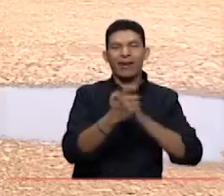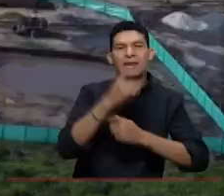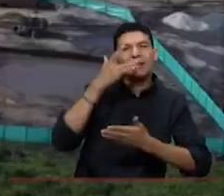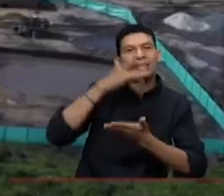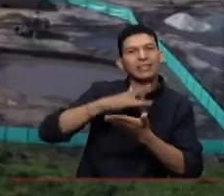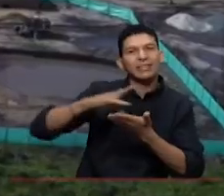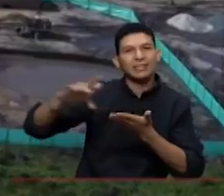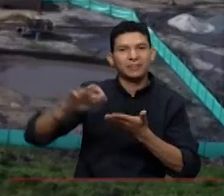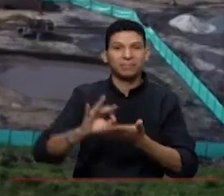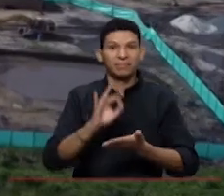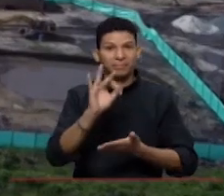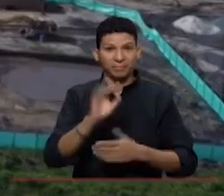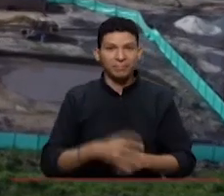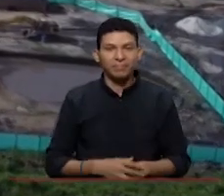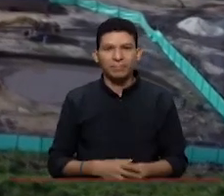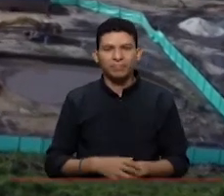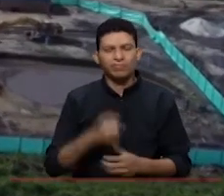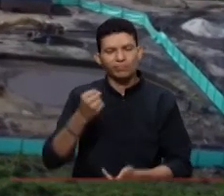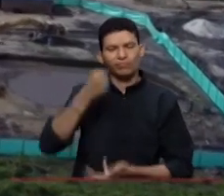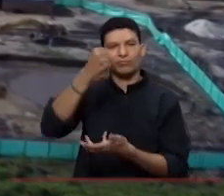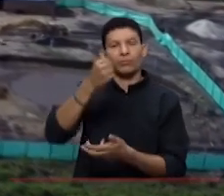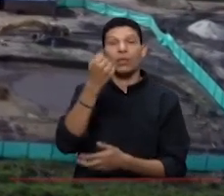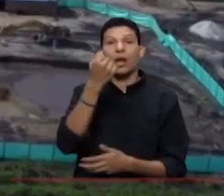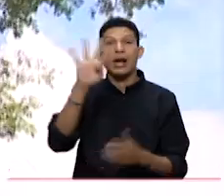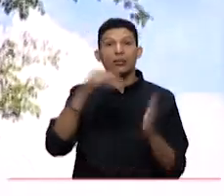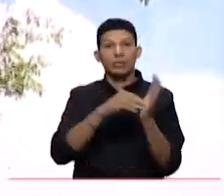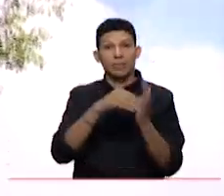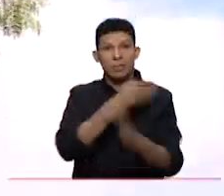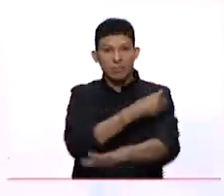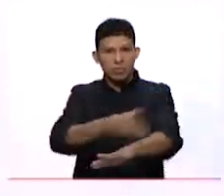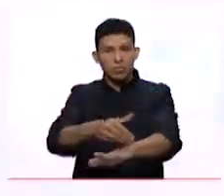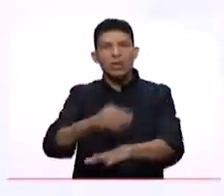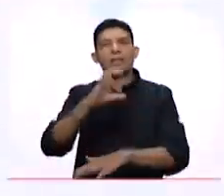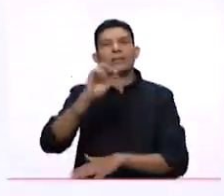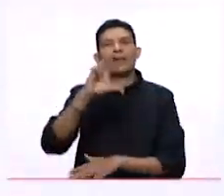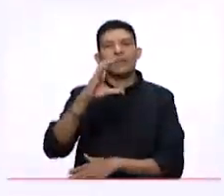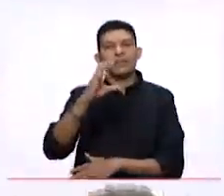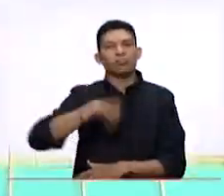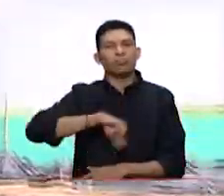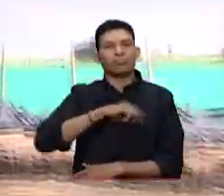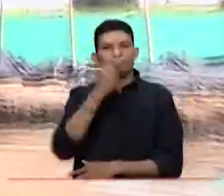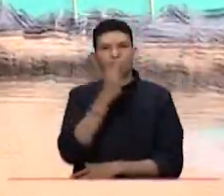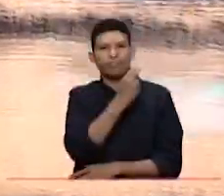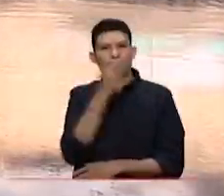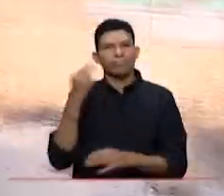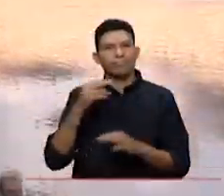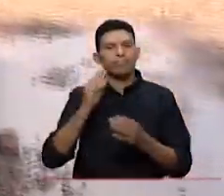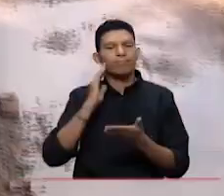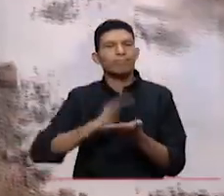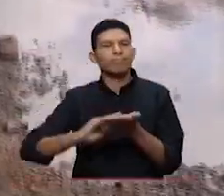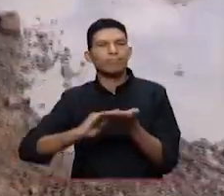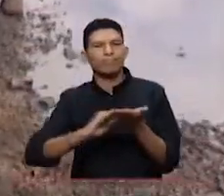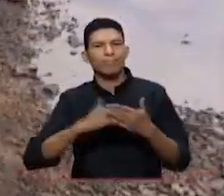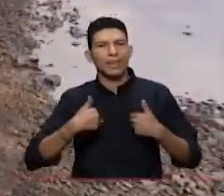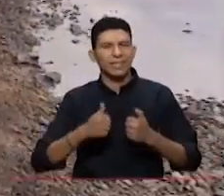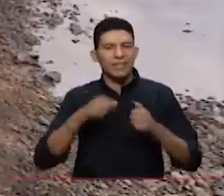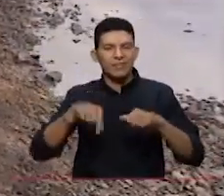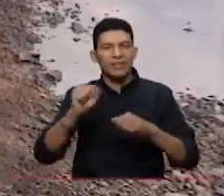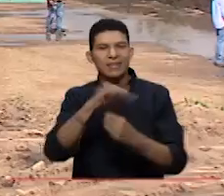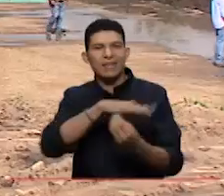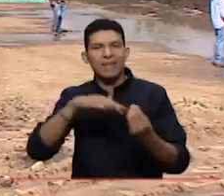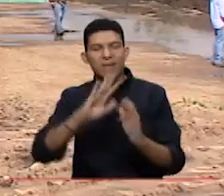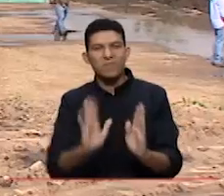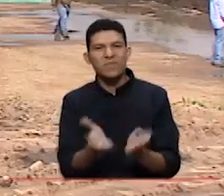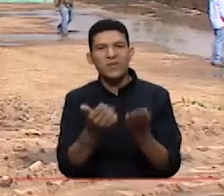momento sin tratar. Con esta inversión de 14 mil millones de pesos, la CBC reafirma su compromiso por el sanamiento ambiental con el objetivo de